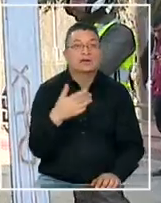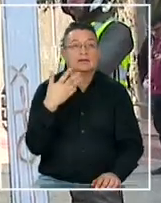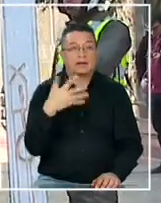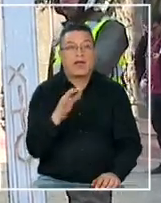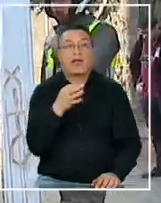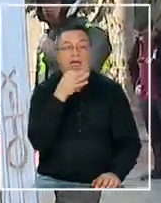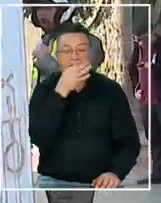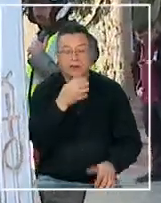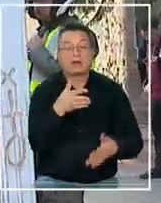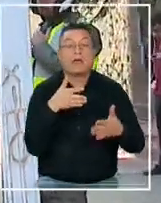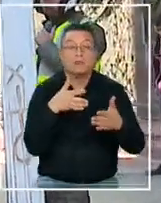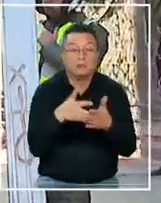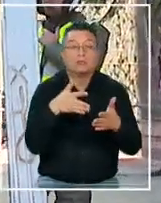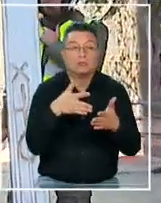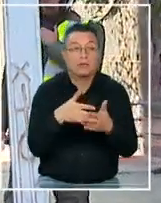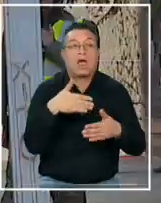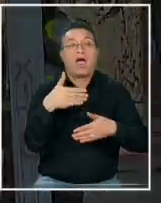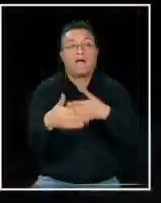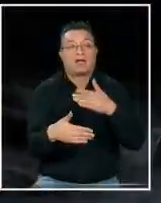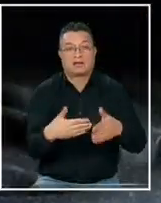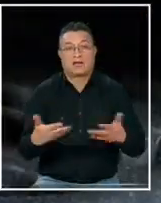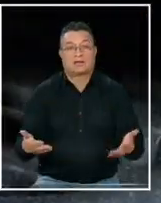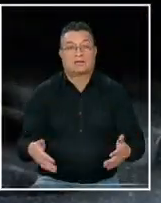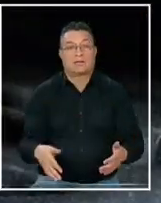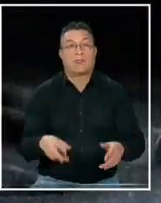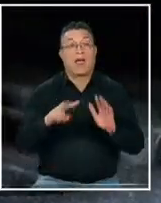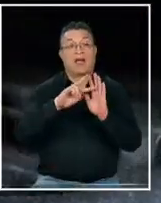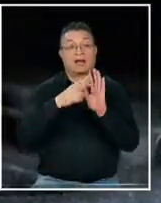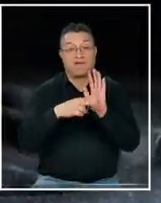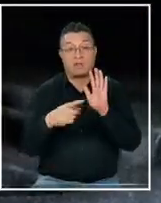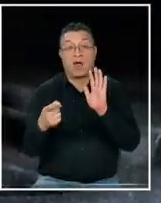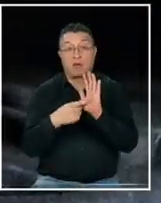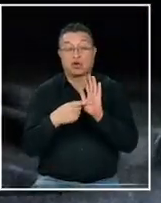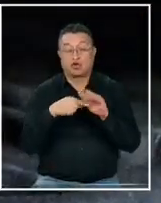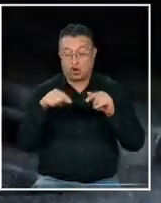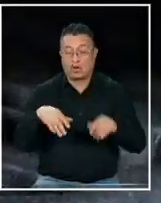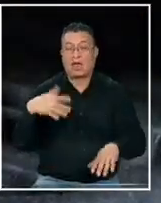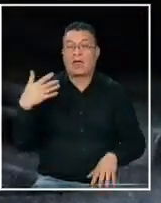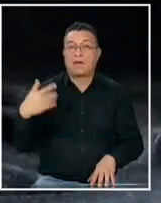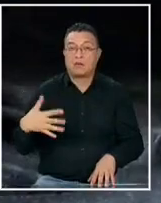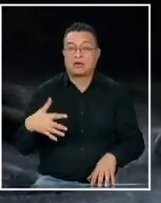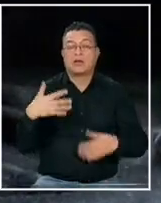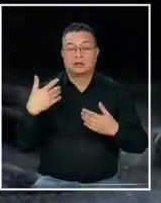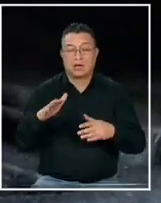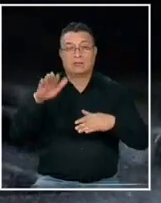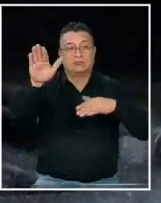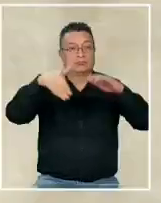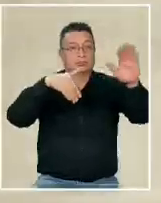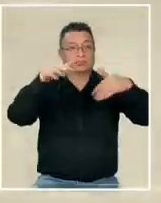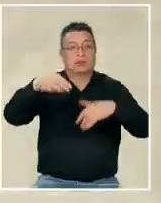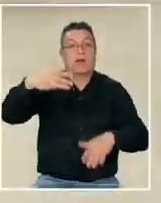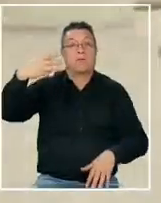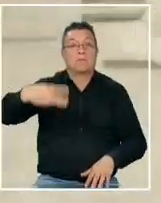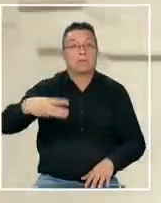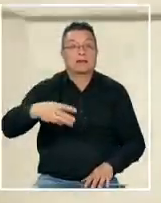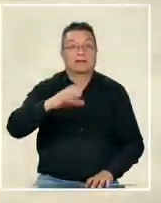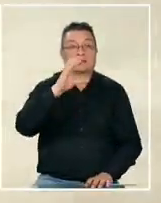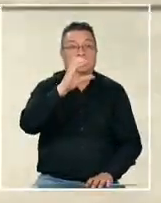sido las trabas para poder avanzar hasta ahora reforma tributaria que vive días claves y por la que ya se citó para este martes a la CPC al Ministerio de